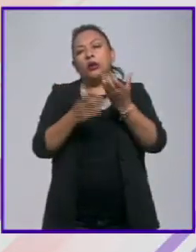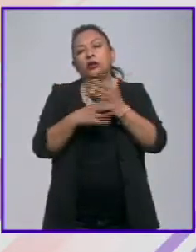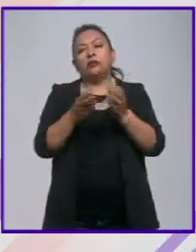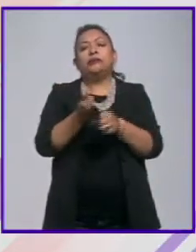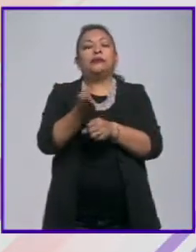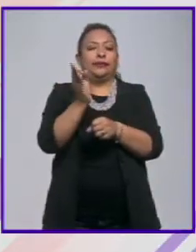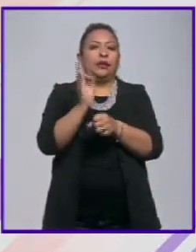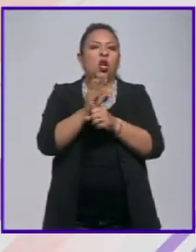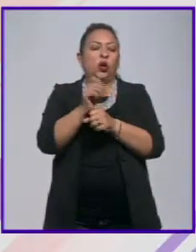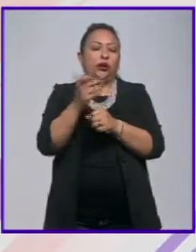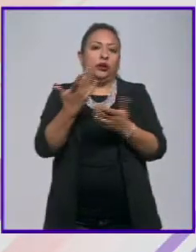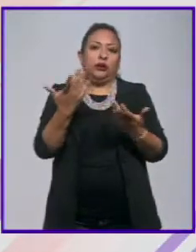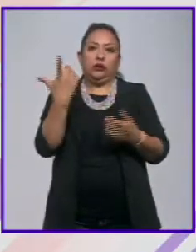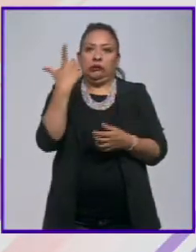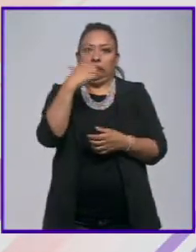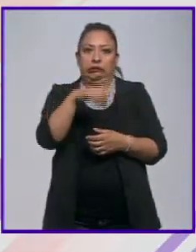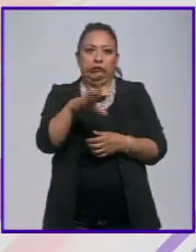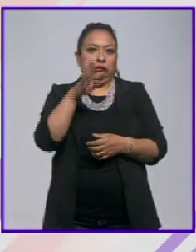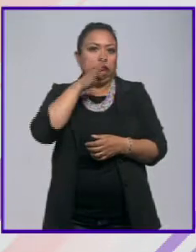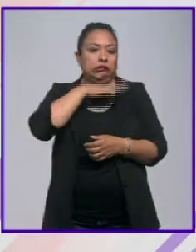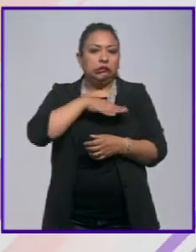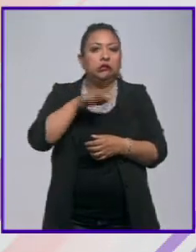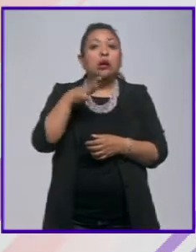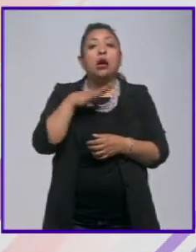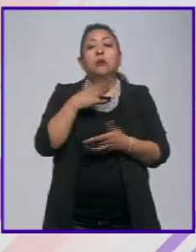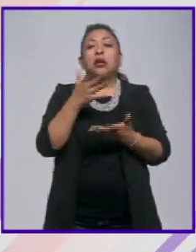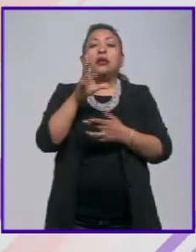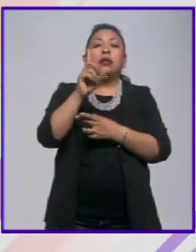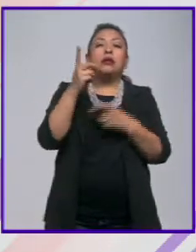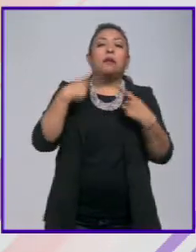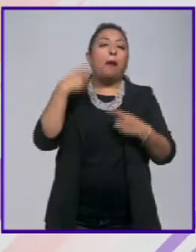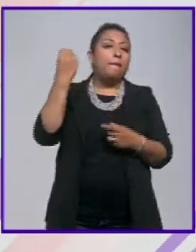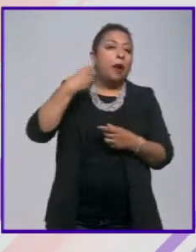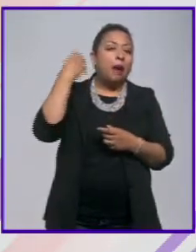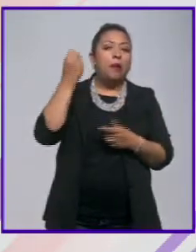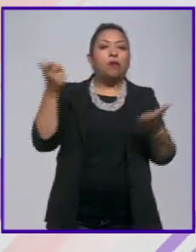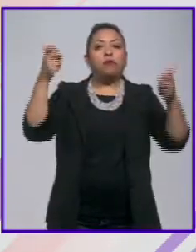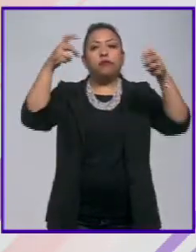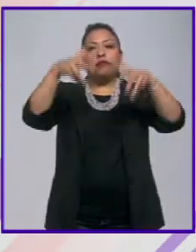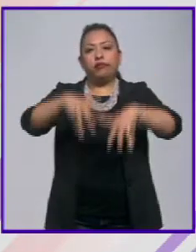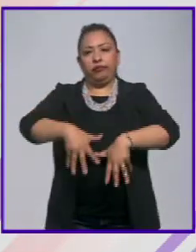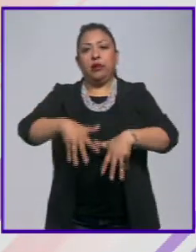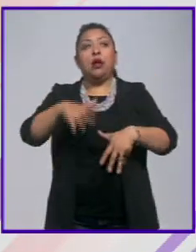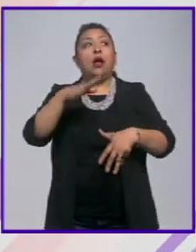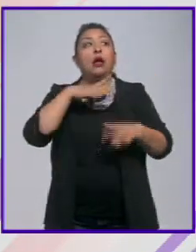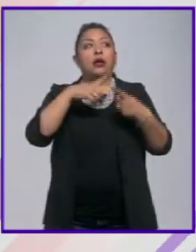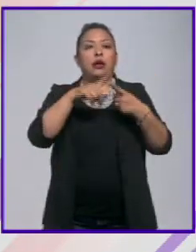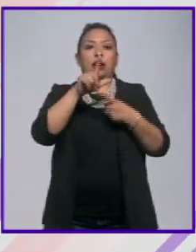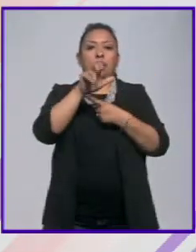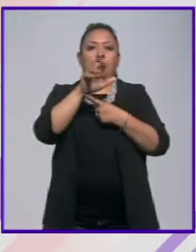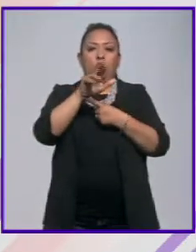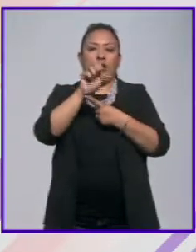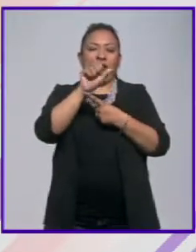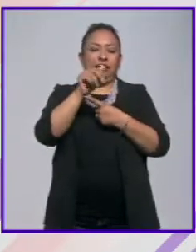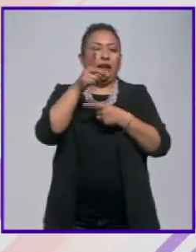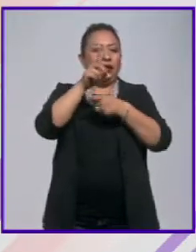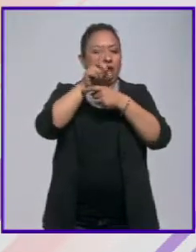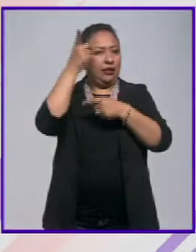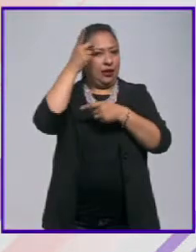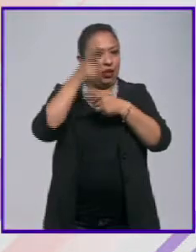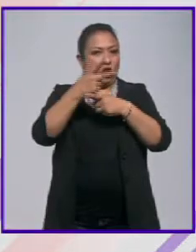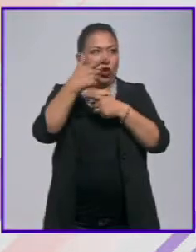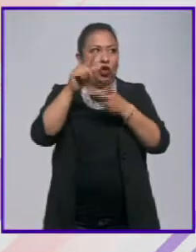tan simpáticas, ¿no? Alrededor de 30 ponentes se darán cita en este encuentro. Destaca Laura Salas, directora y guionista,